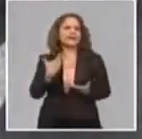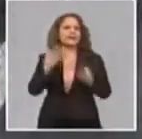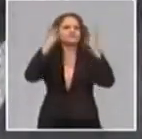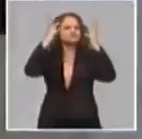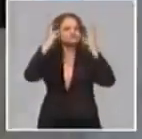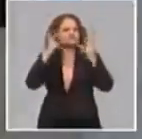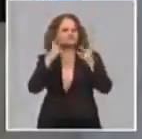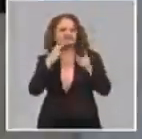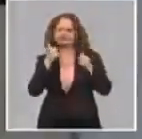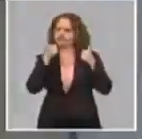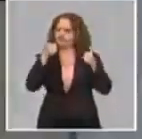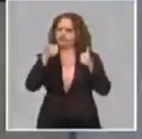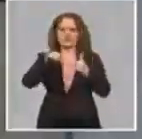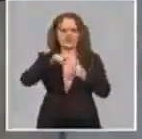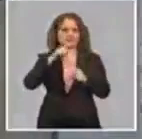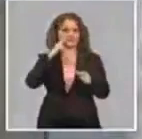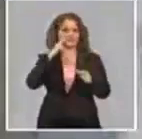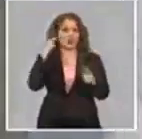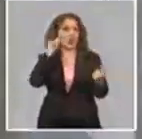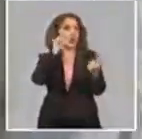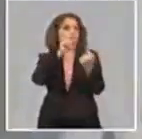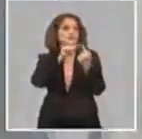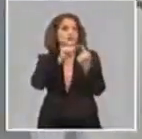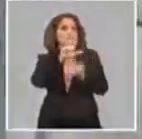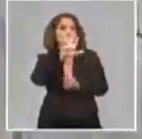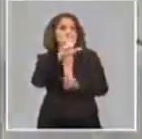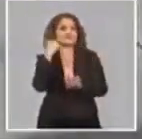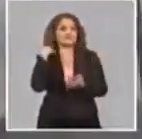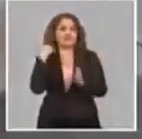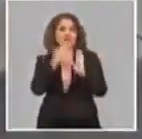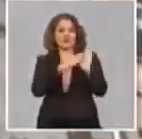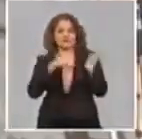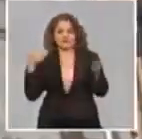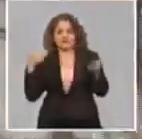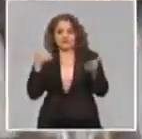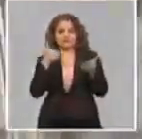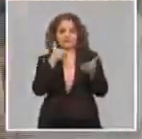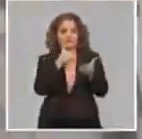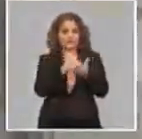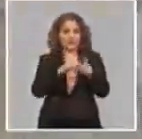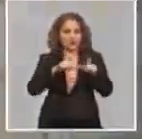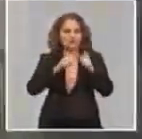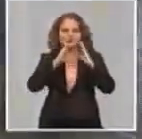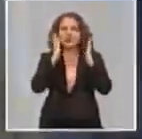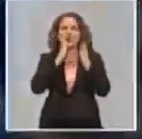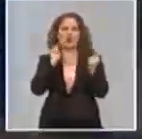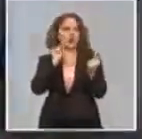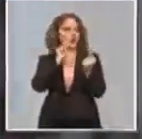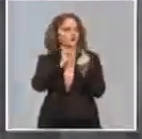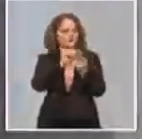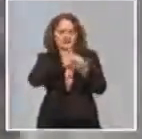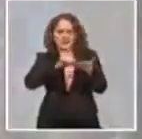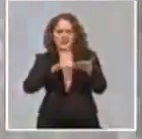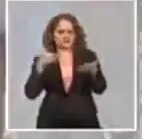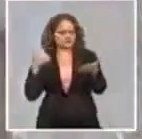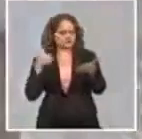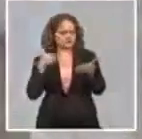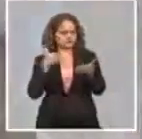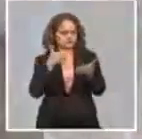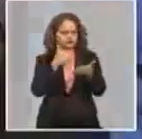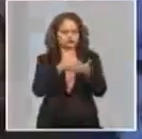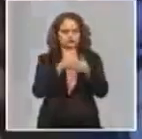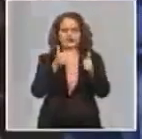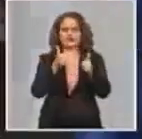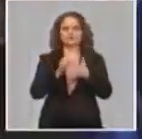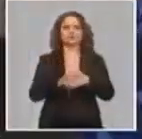Los objetivos que nos trazamos para estos cinco meses son objetivos que se han cumplido y se estiman cerrar el